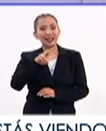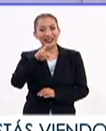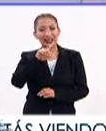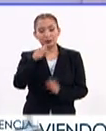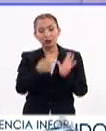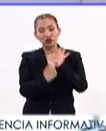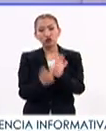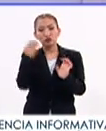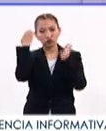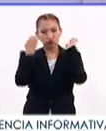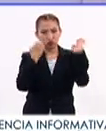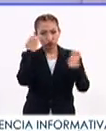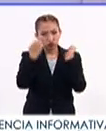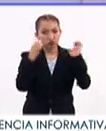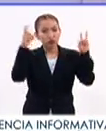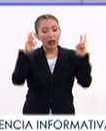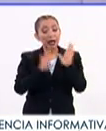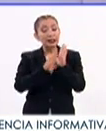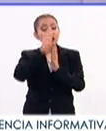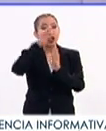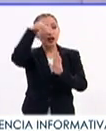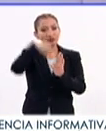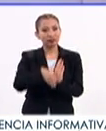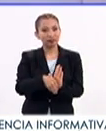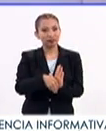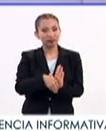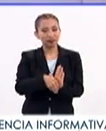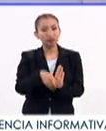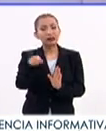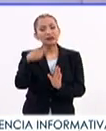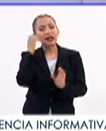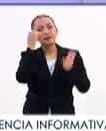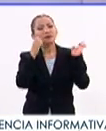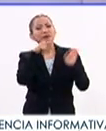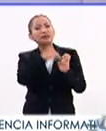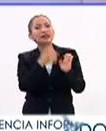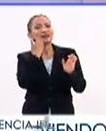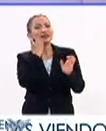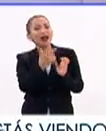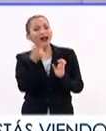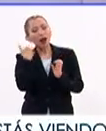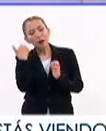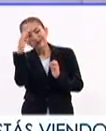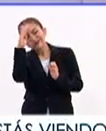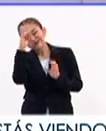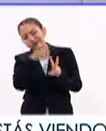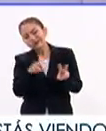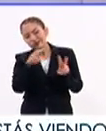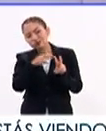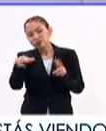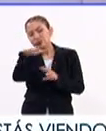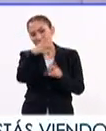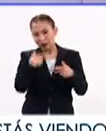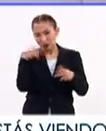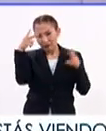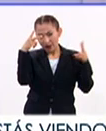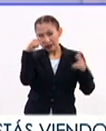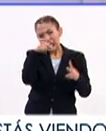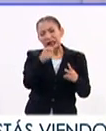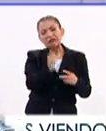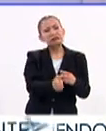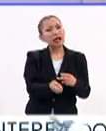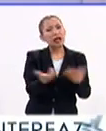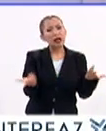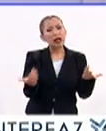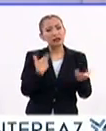presentó la exposición Ascensión y Caída. Es una muestra que busca hacer reflexionar a los visitantes sobre el